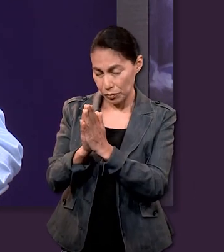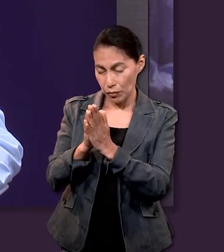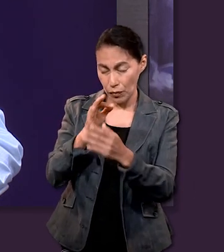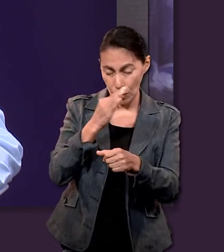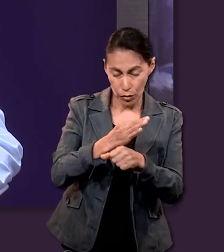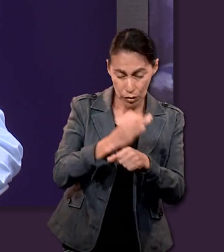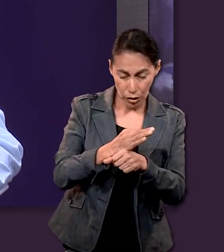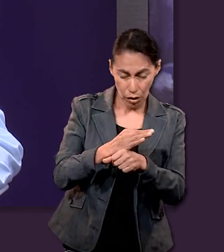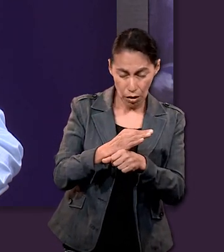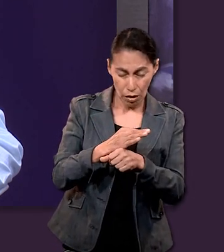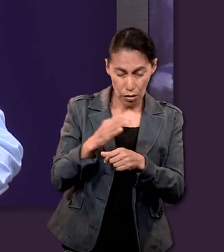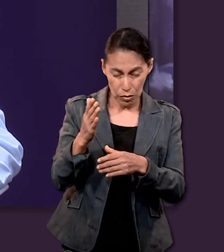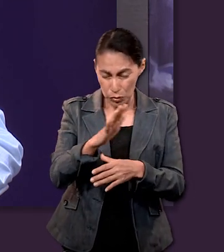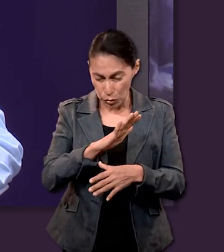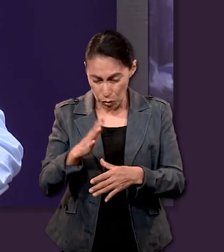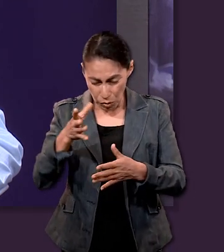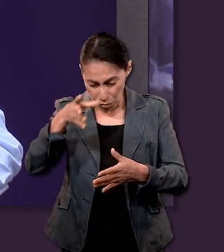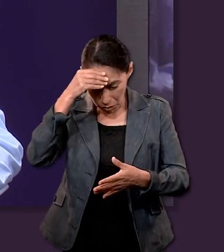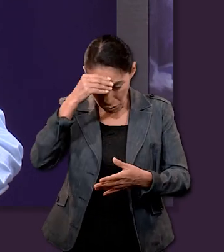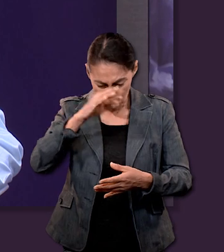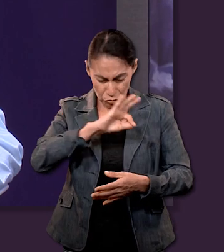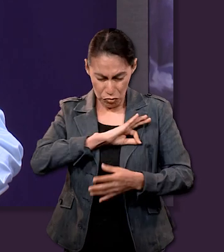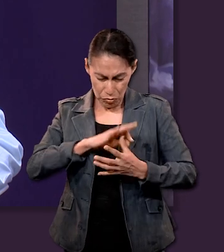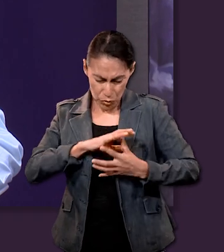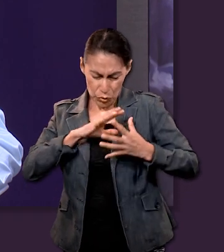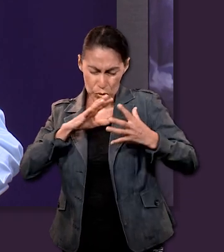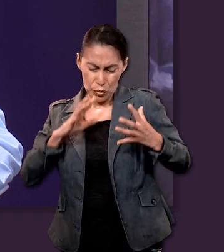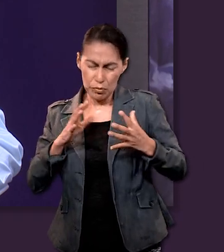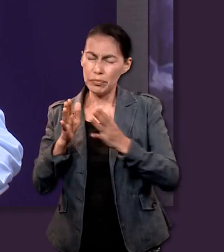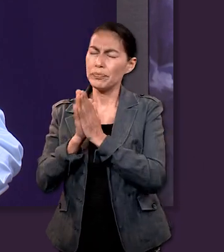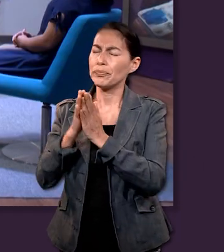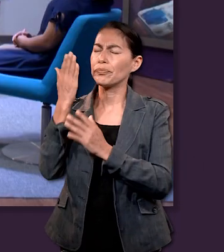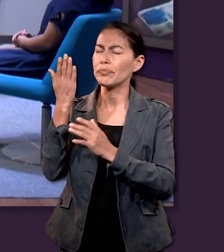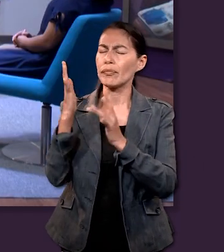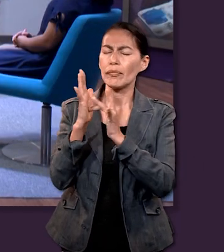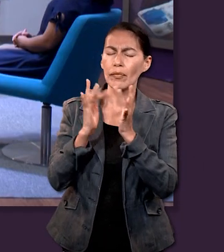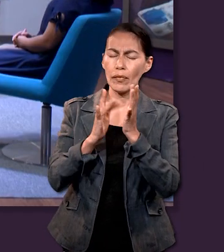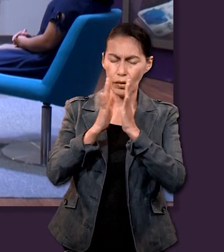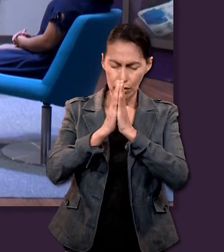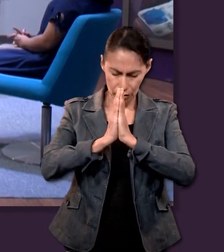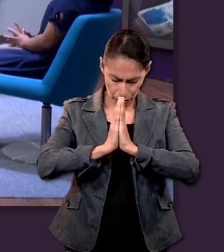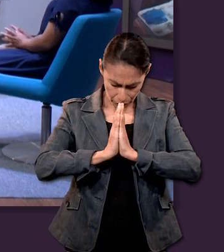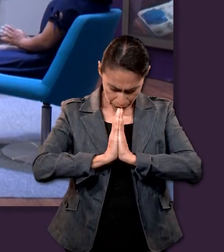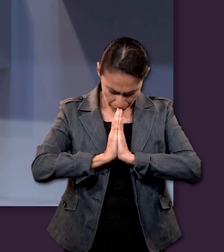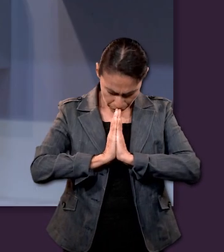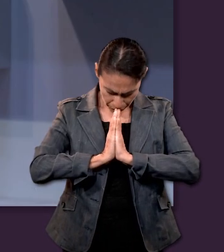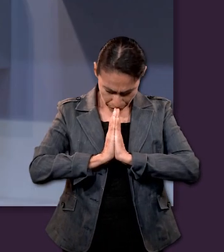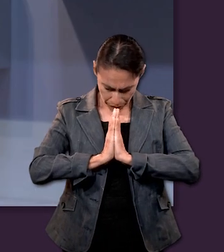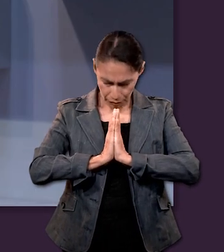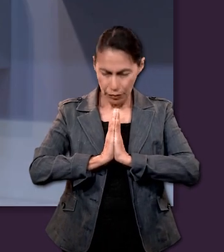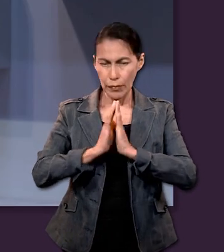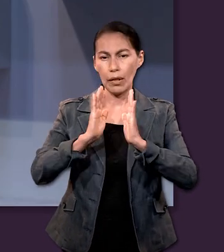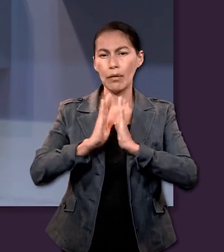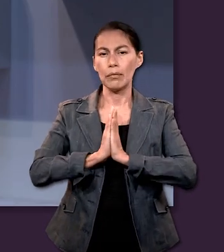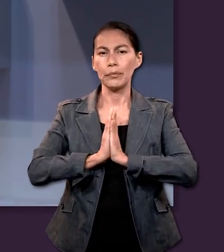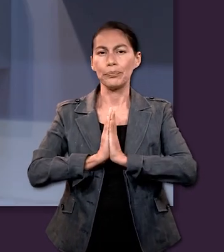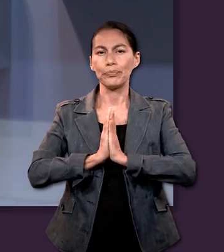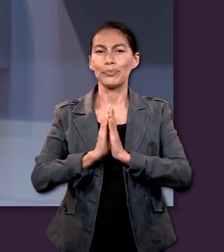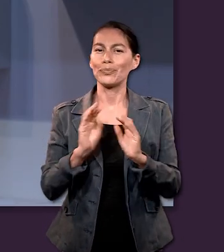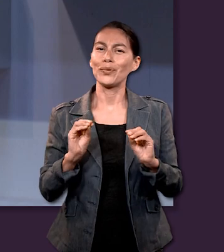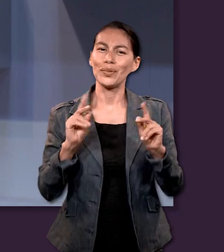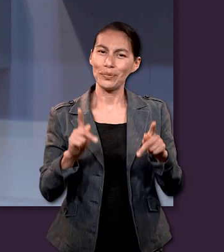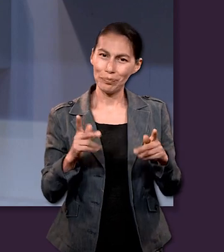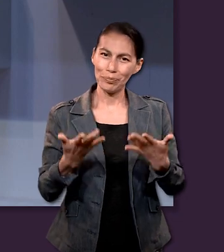a crecer en nuestra vida espiritual. En el nombre de Jesús. Amén. Amén. Bueno, avanzando con la